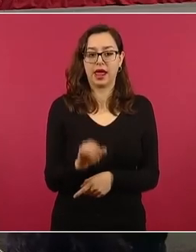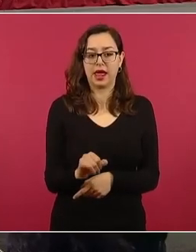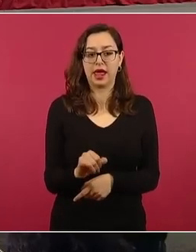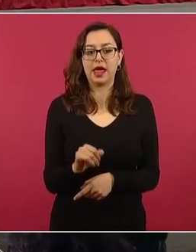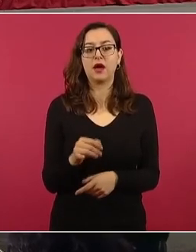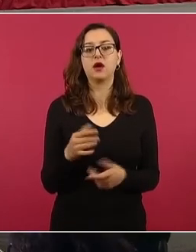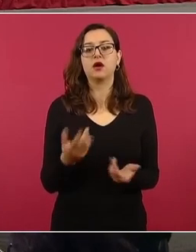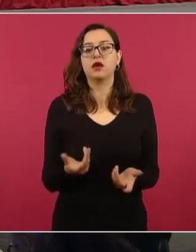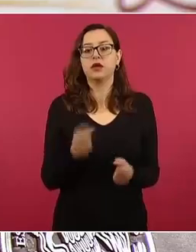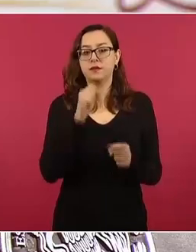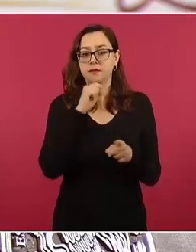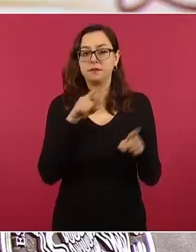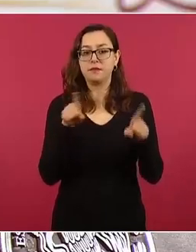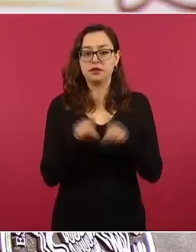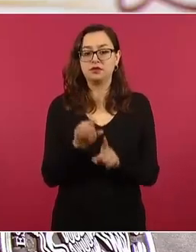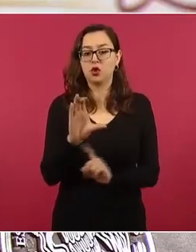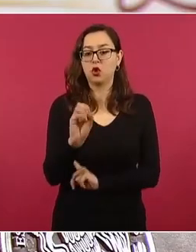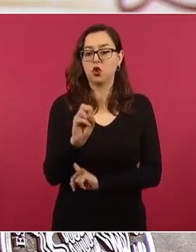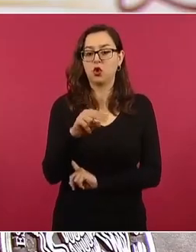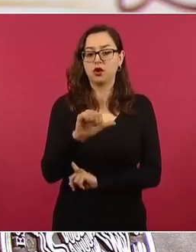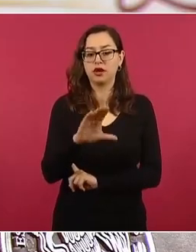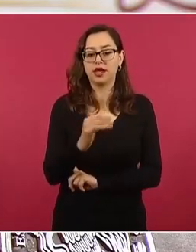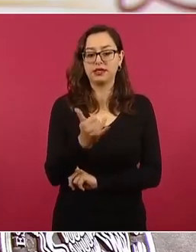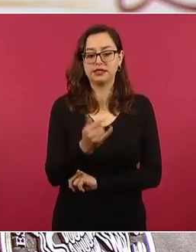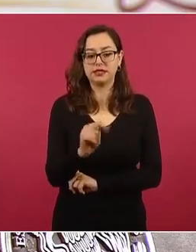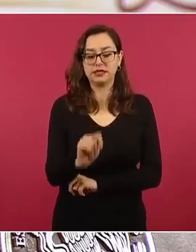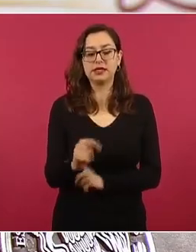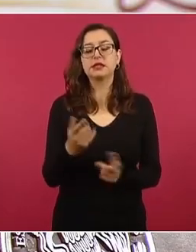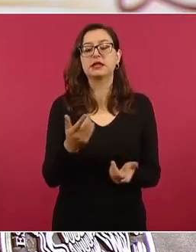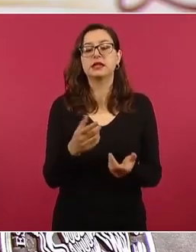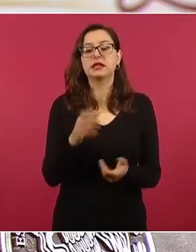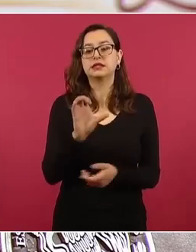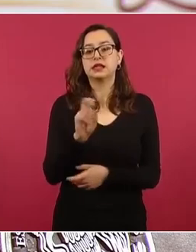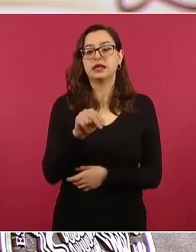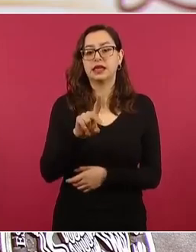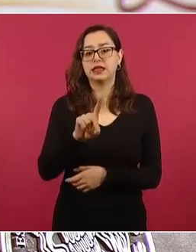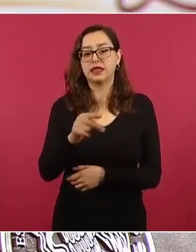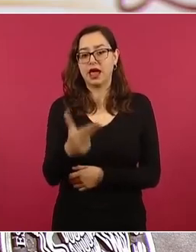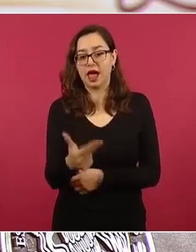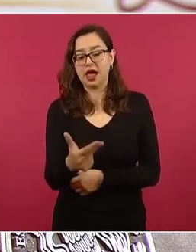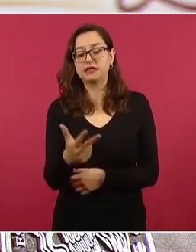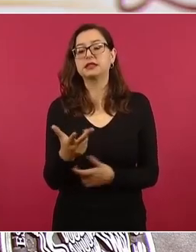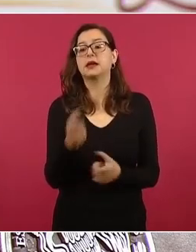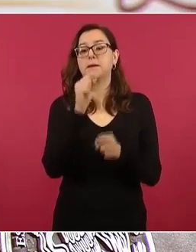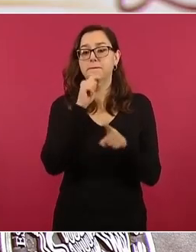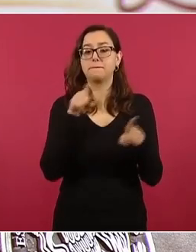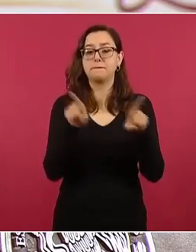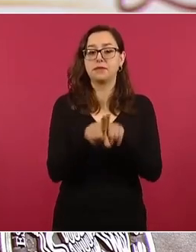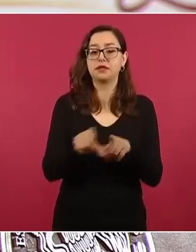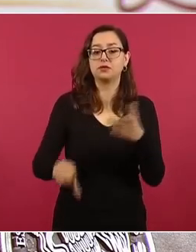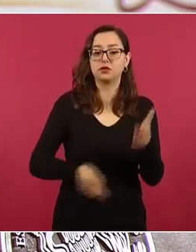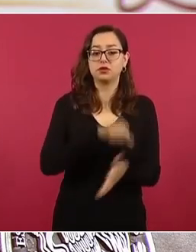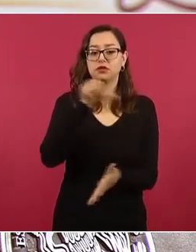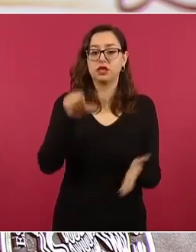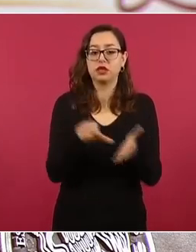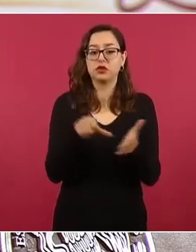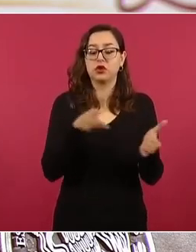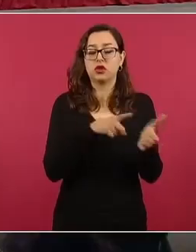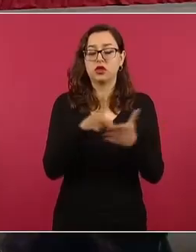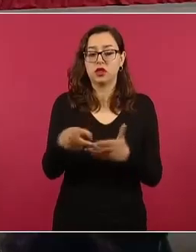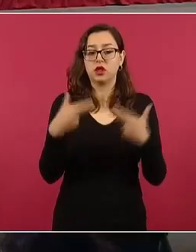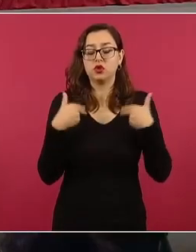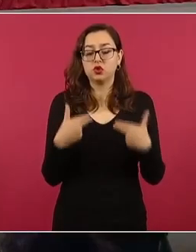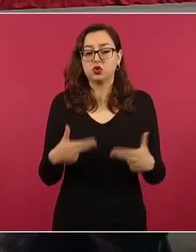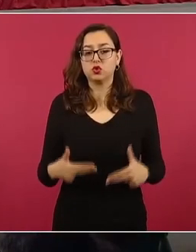el Centro Geo de Conacyt, la Comisión Nacional de Derechos Humanos, incluso el Centro de Derechos Humanos Miguel Agustín Pro Juárez,